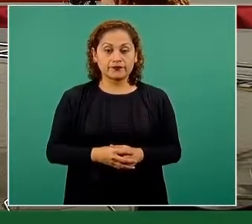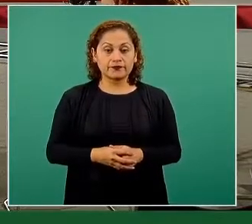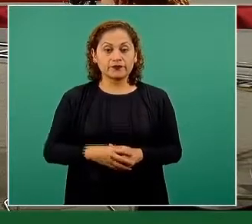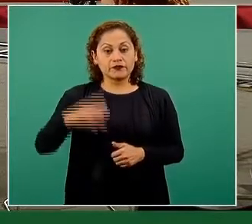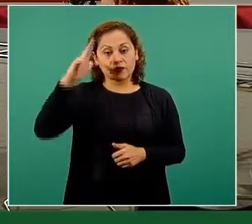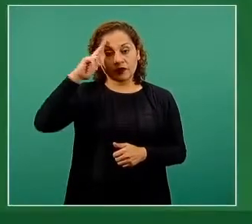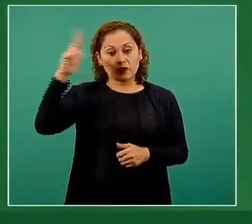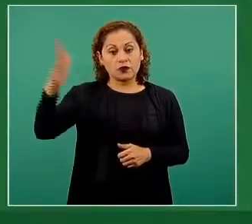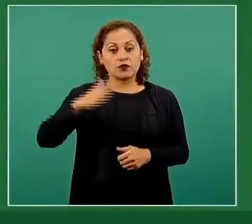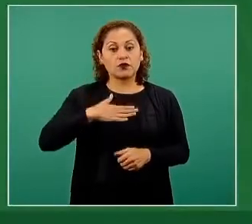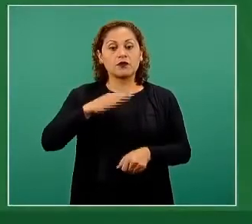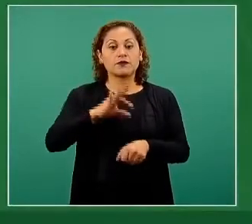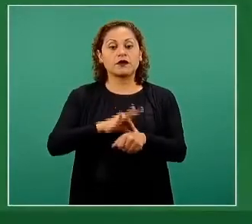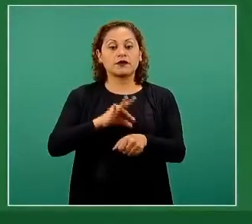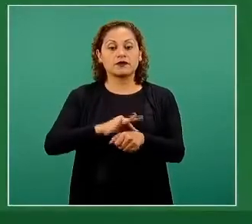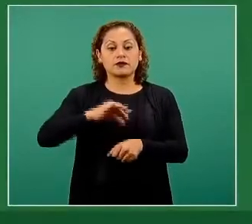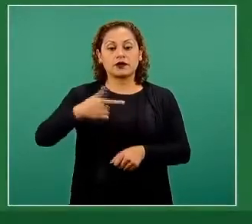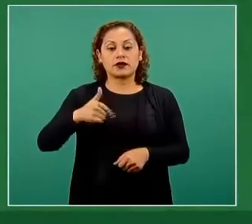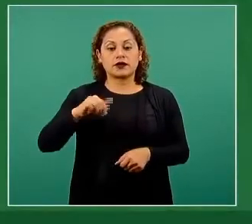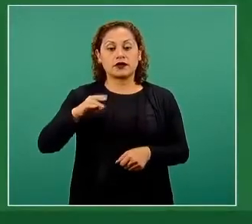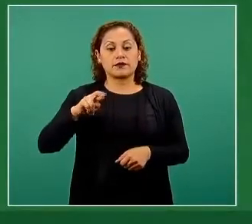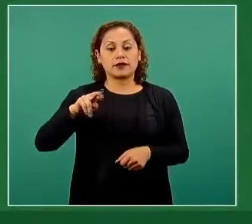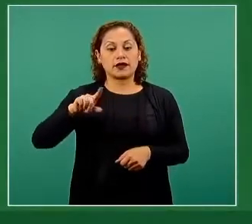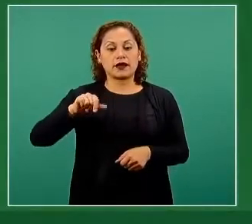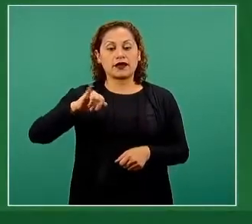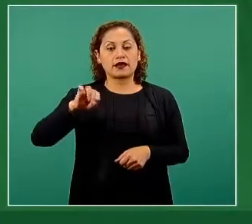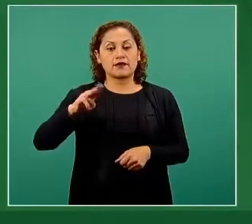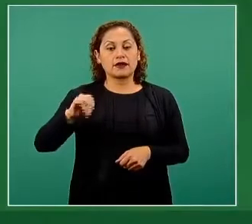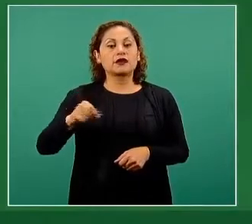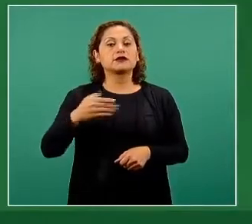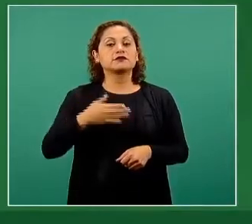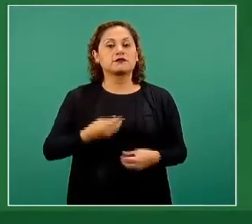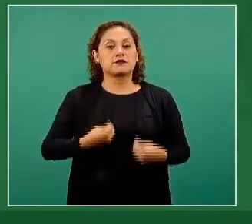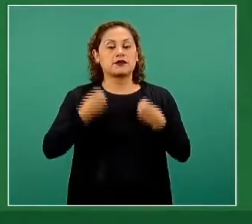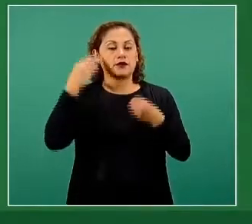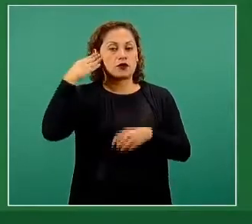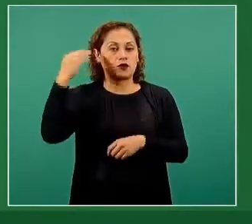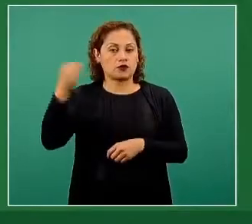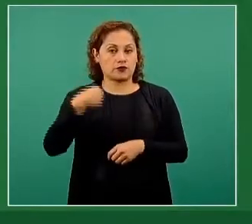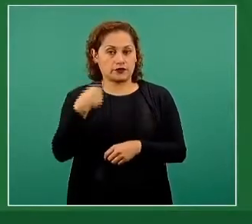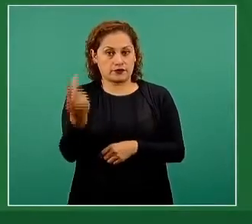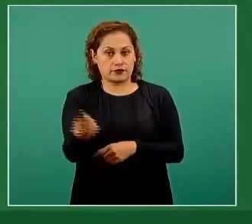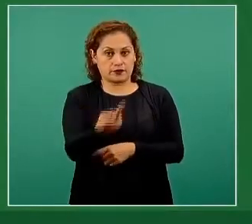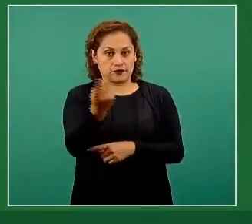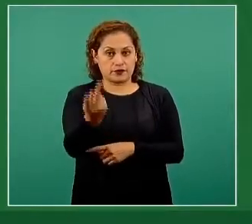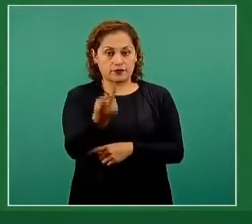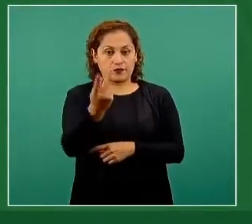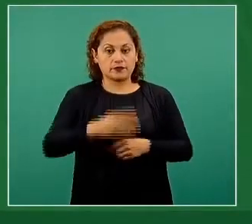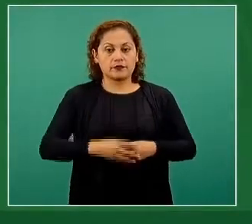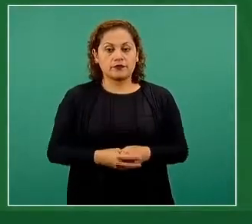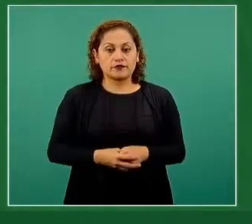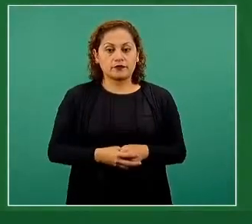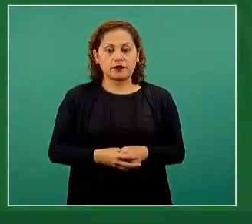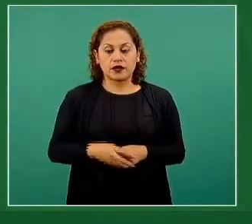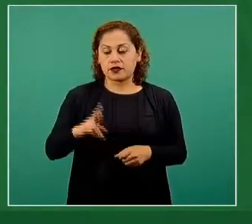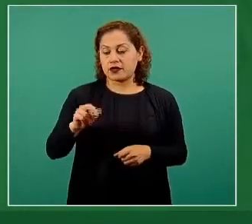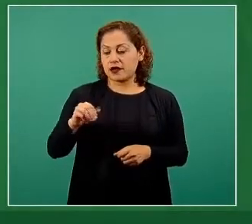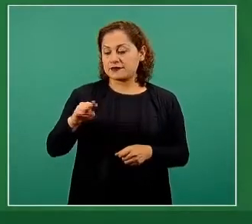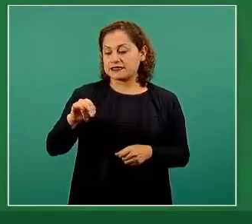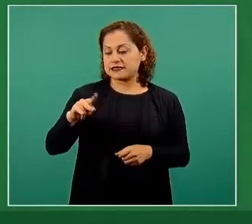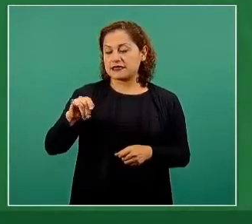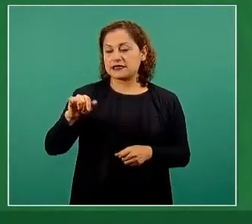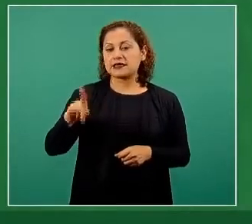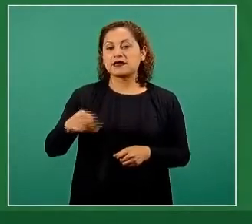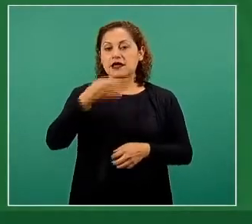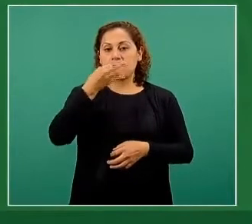Hola, soy la doctora Gabriela Jiménez Sebastián de Colima y mi pregunta es, se dice que el Remdesivir es un medicamento